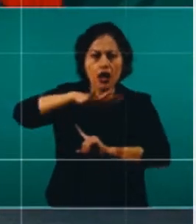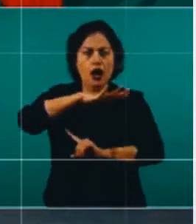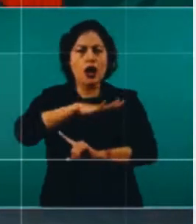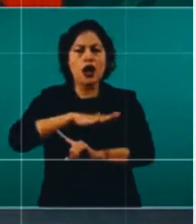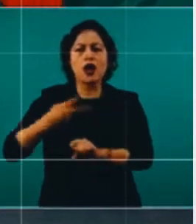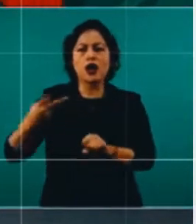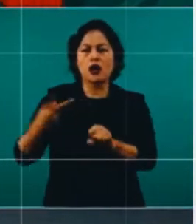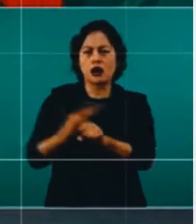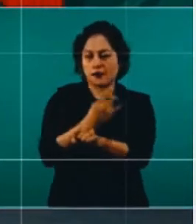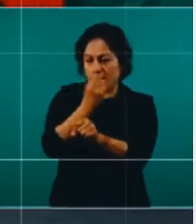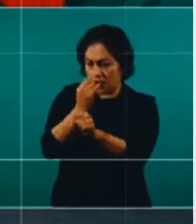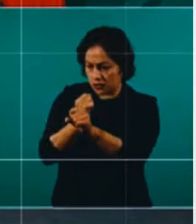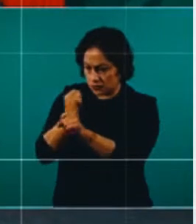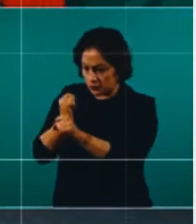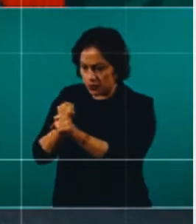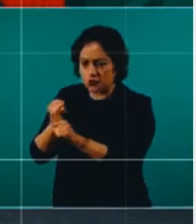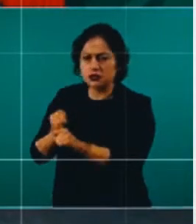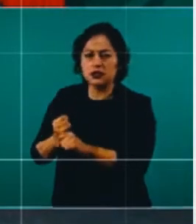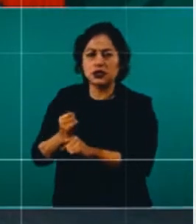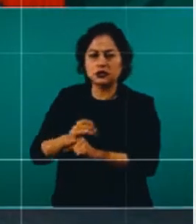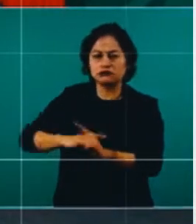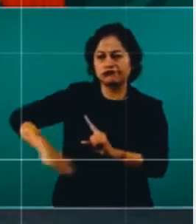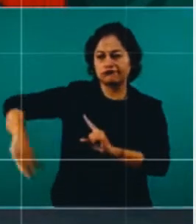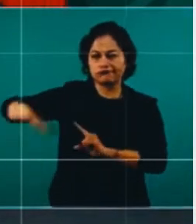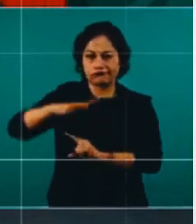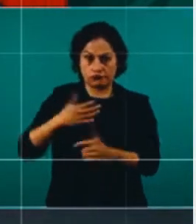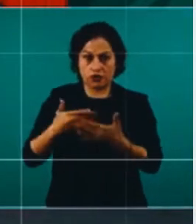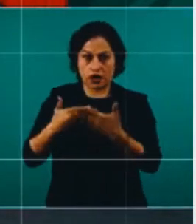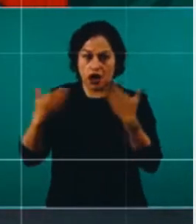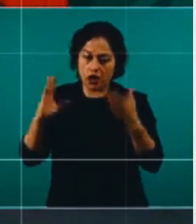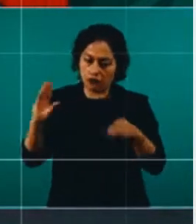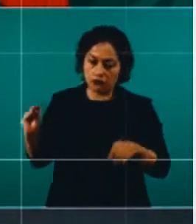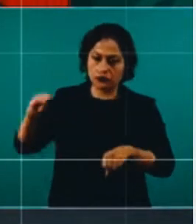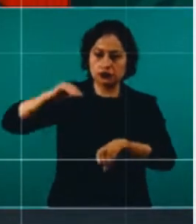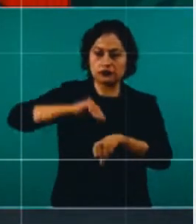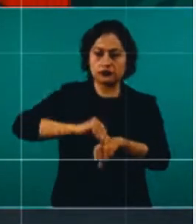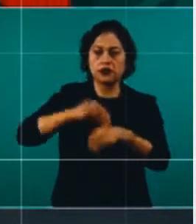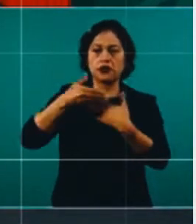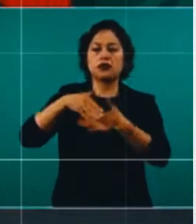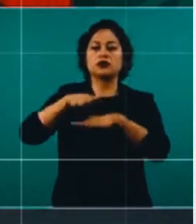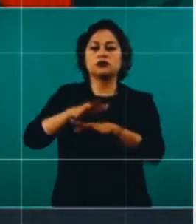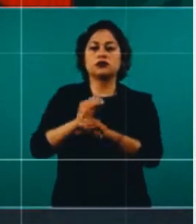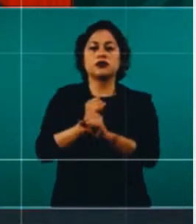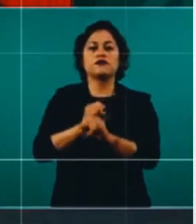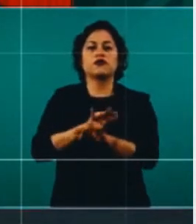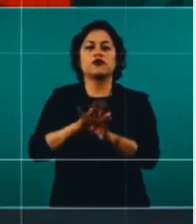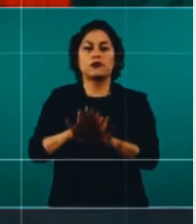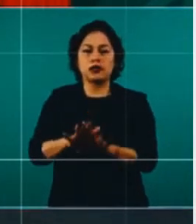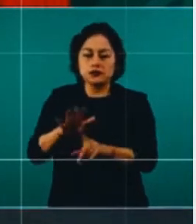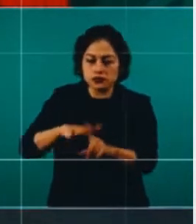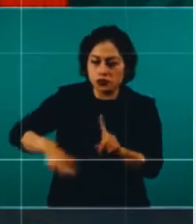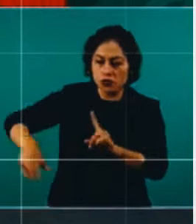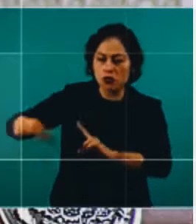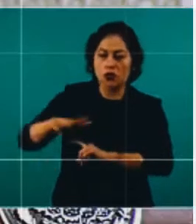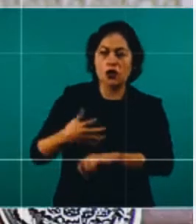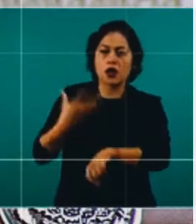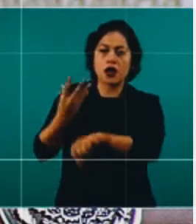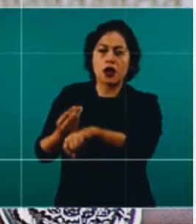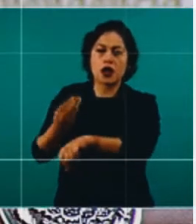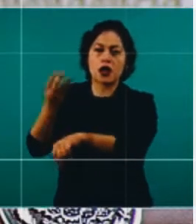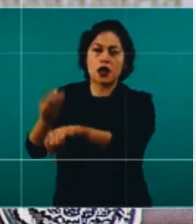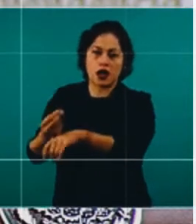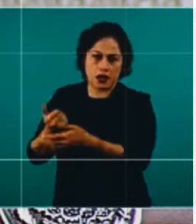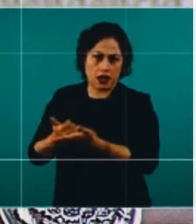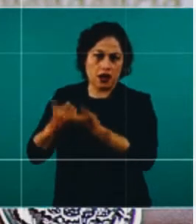los daños que se hayan ocasionado y desde luego que vamos a reparar todos los daños. Fue un